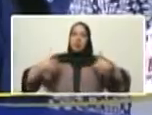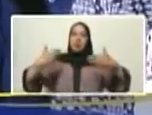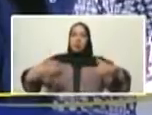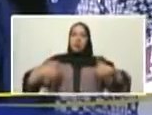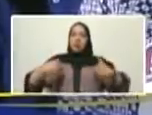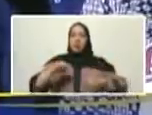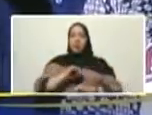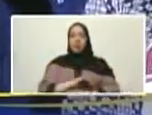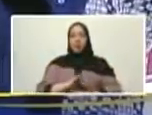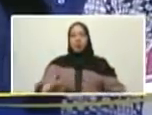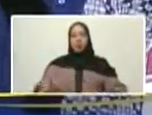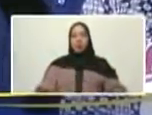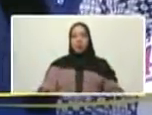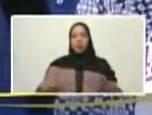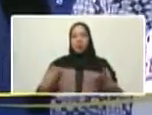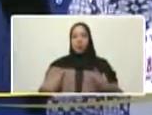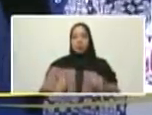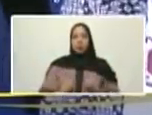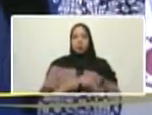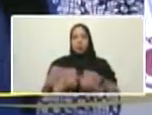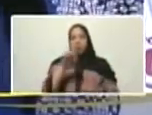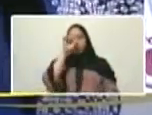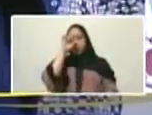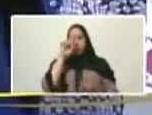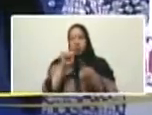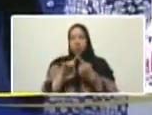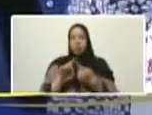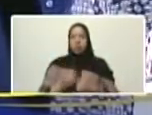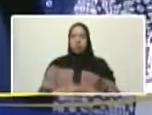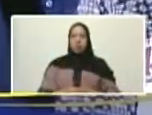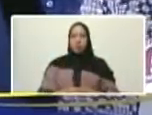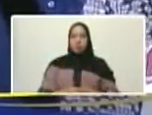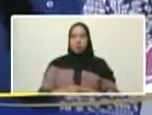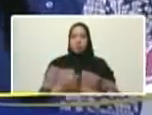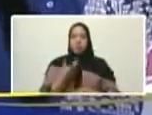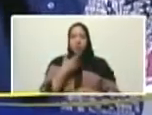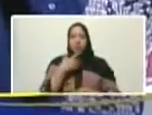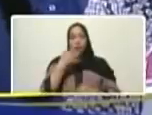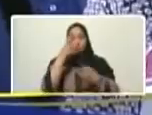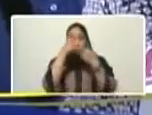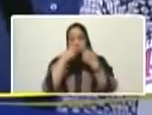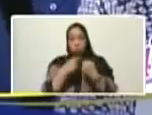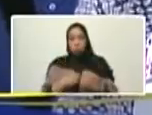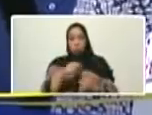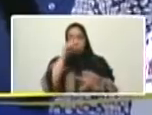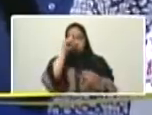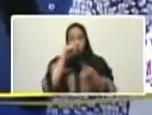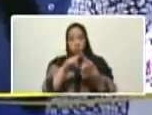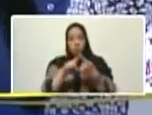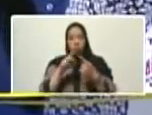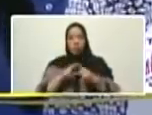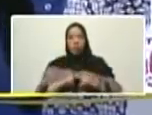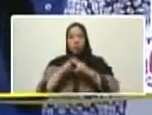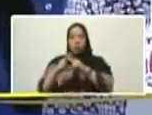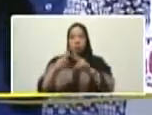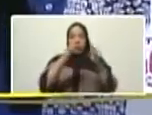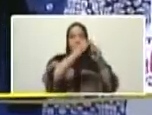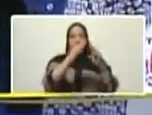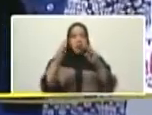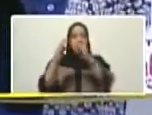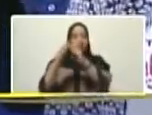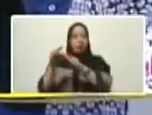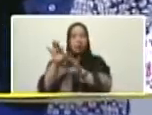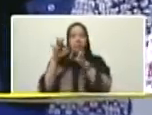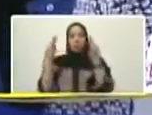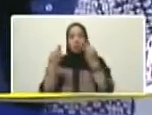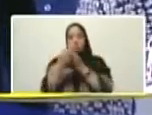todos nosotros le estamos cumpliendo cumpliendo su deseo de entregar viviendas dignas en la